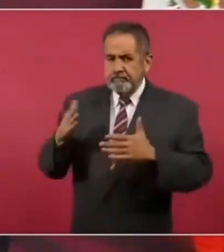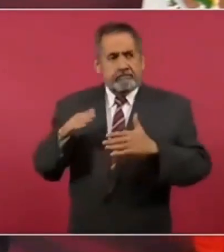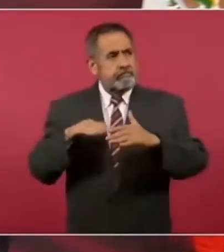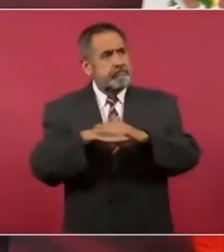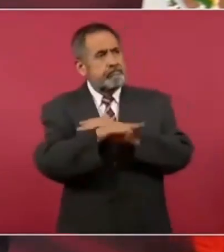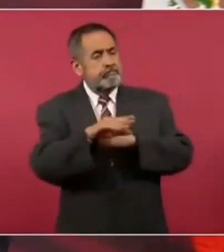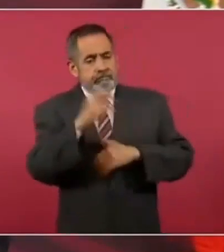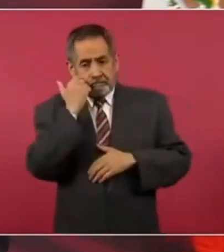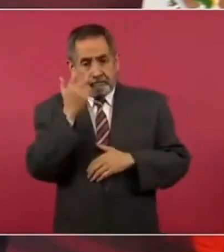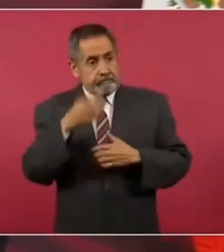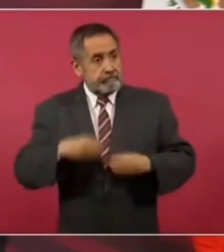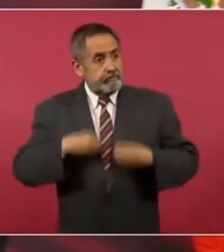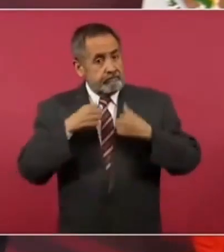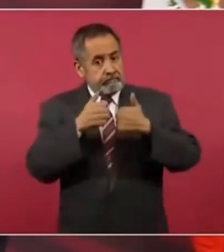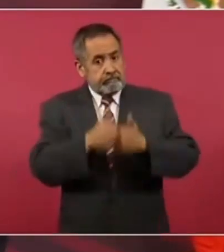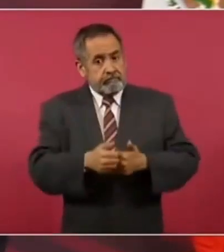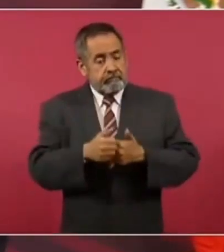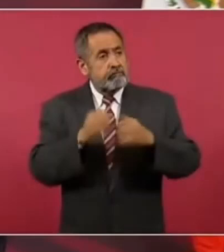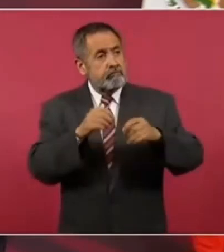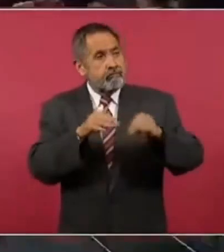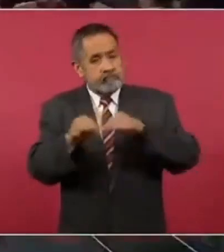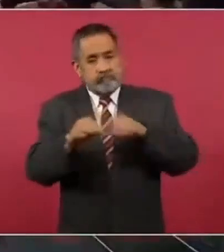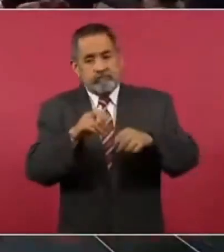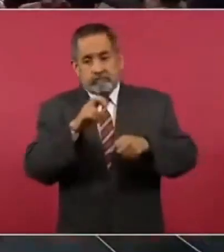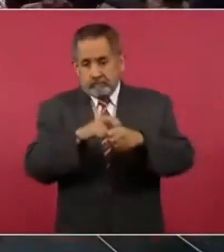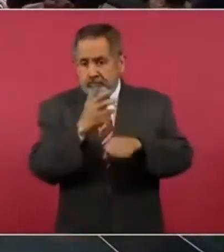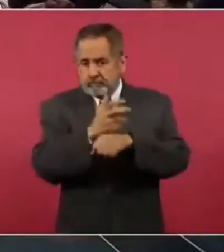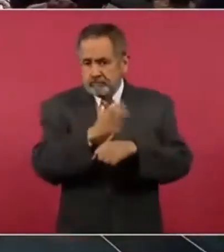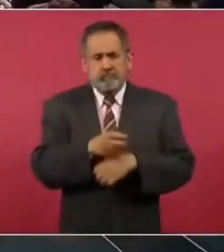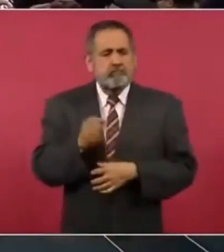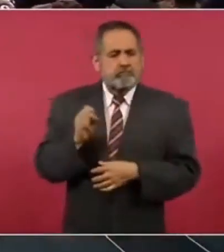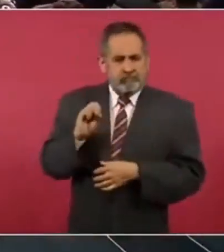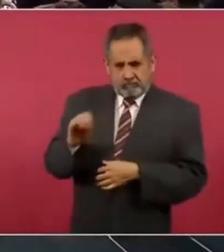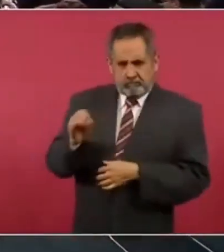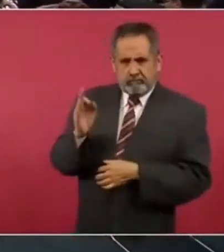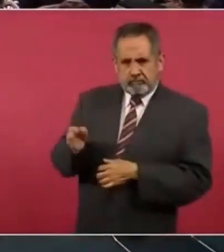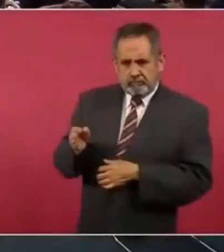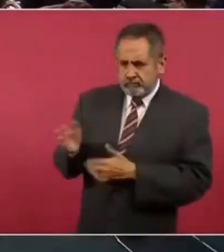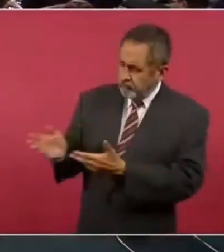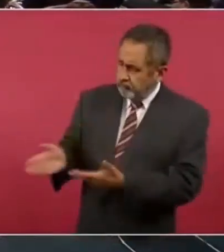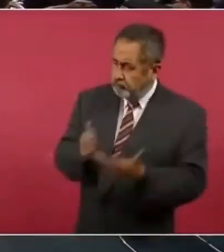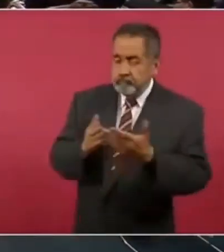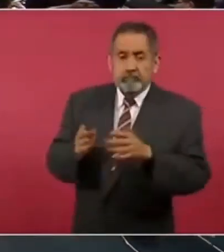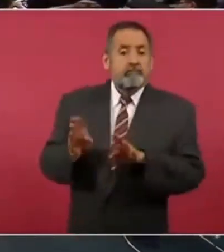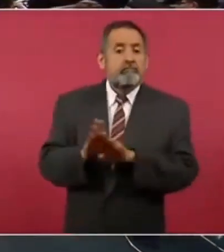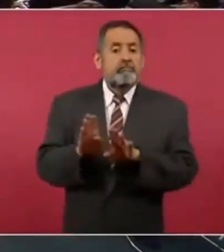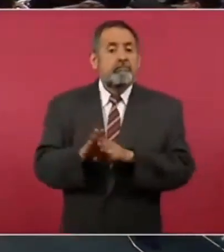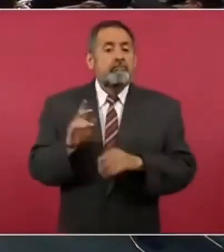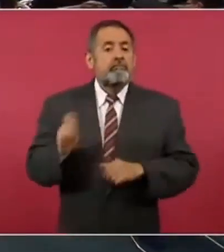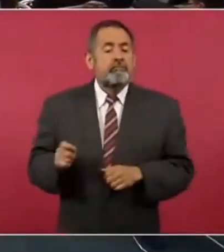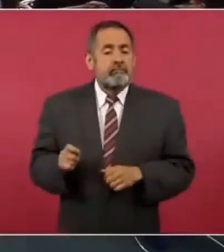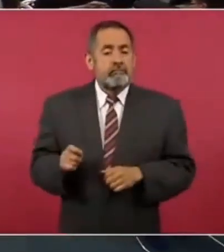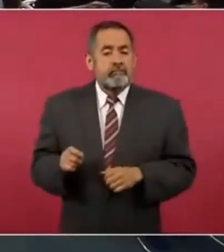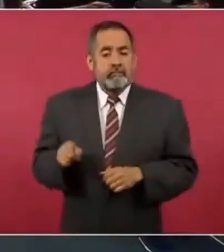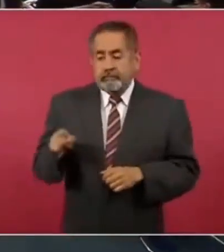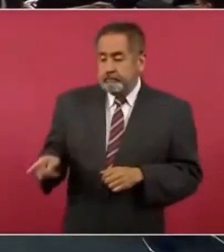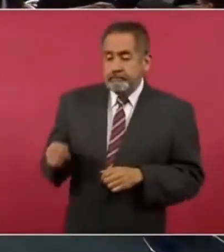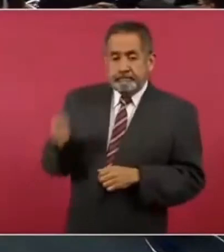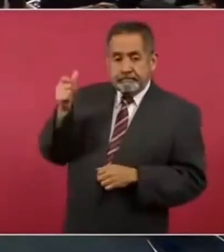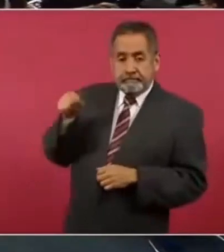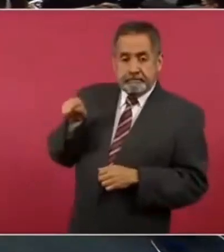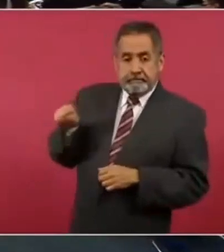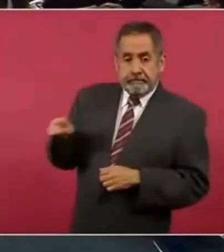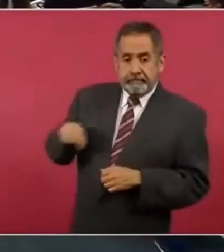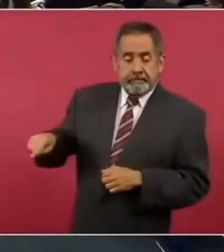irse a vivir, a trabajar a Estados Unidos mediante una solicitud,